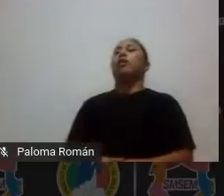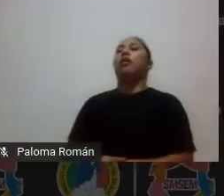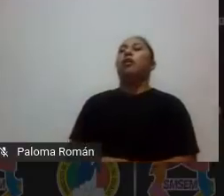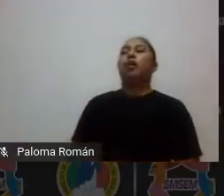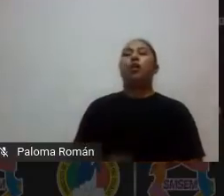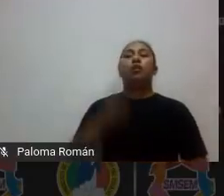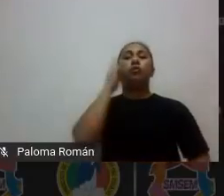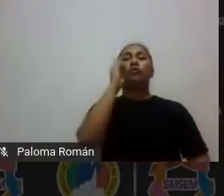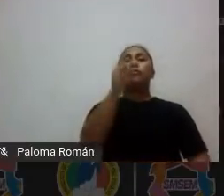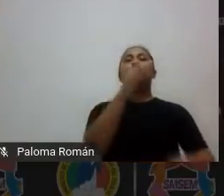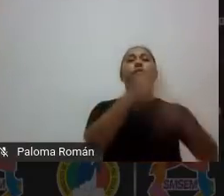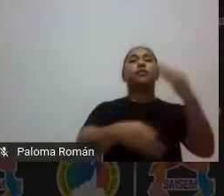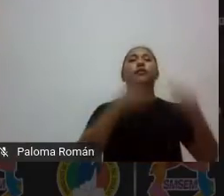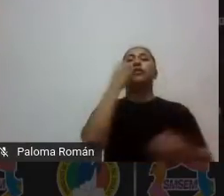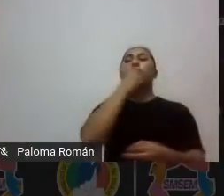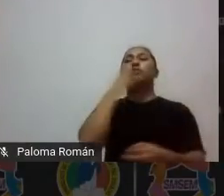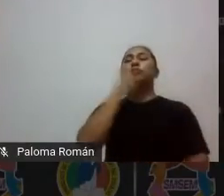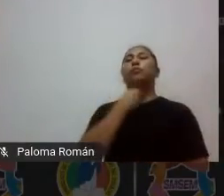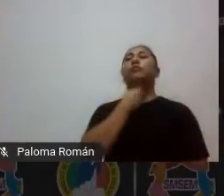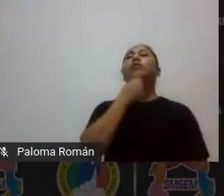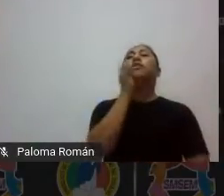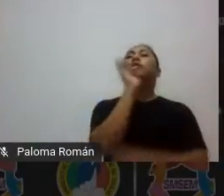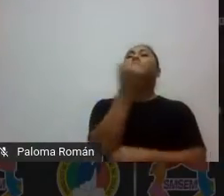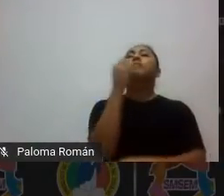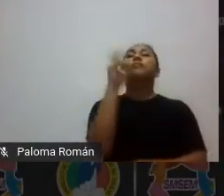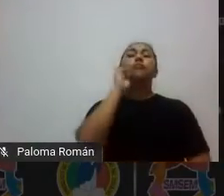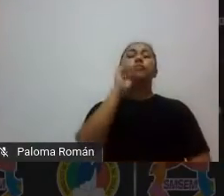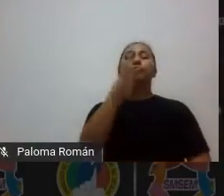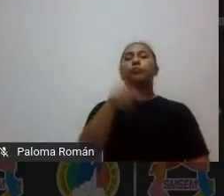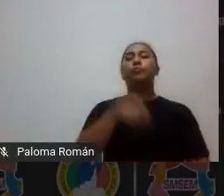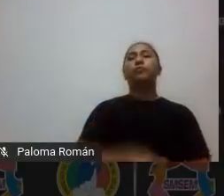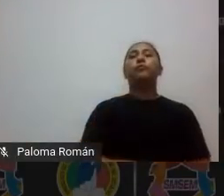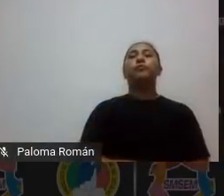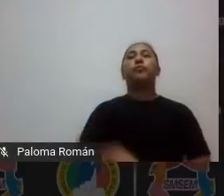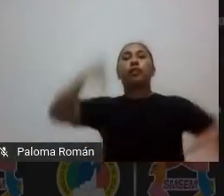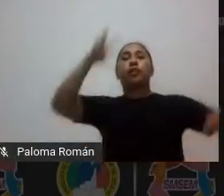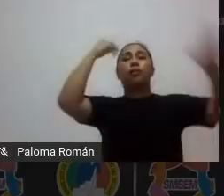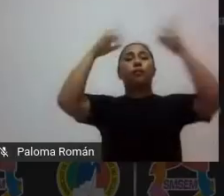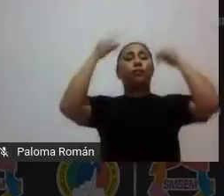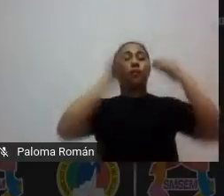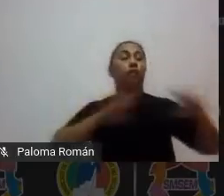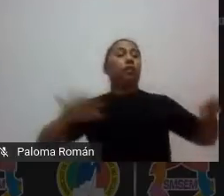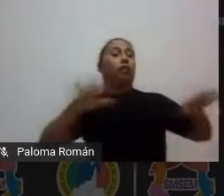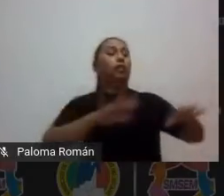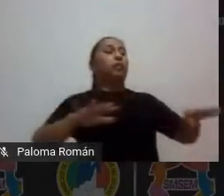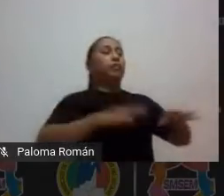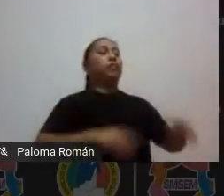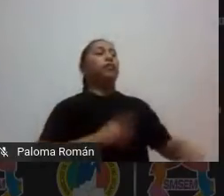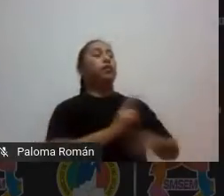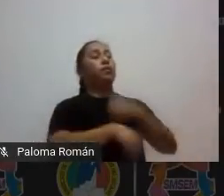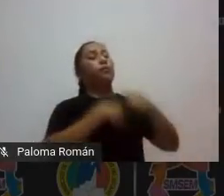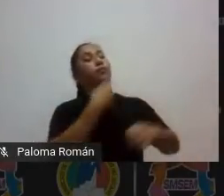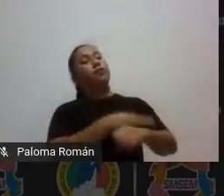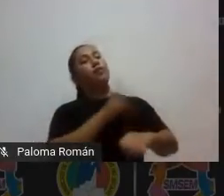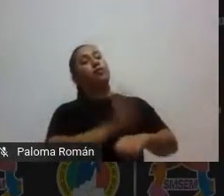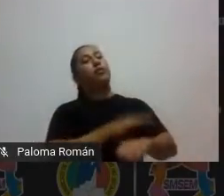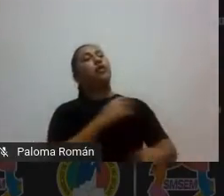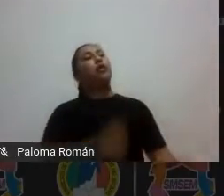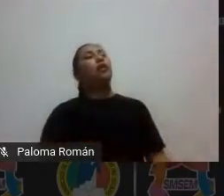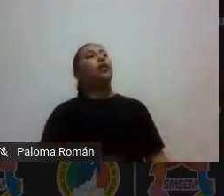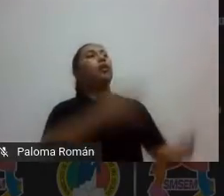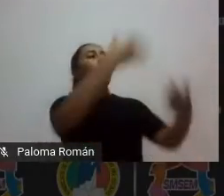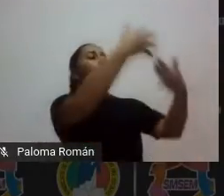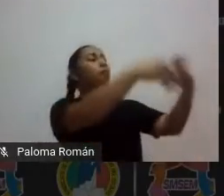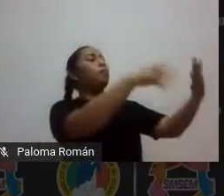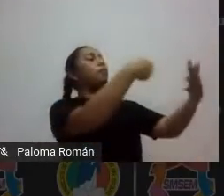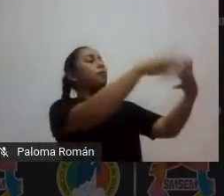de egreso de preescolar literal van a encontrar que el aprendizaje basado en fenómenos cumple cabalmente con el